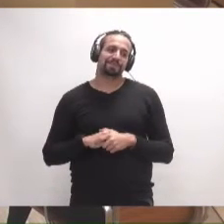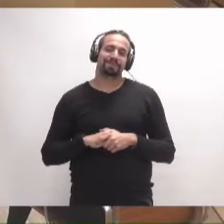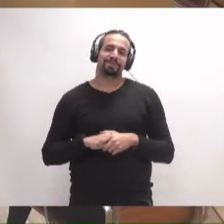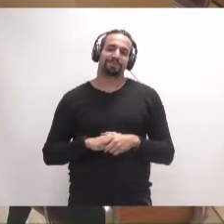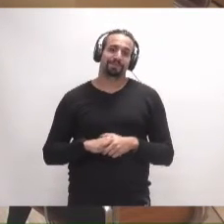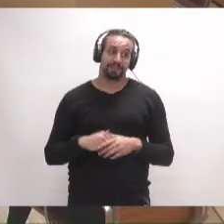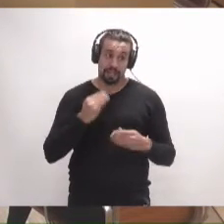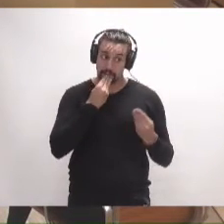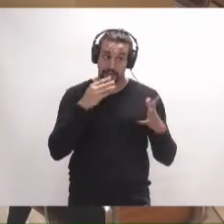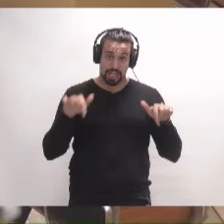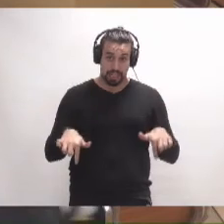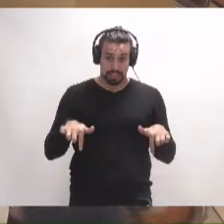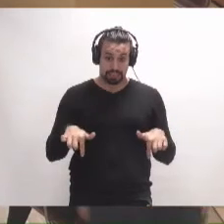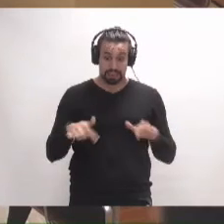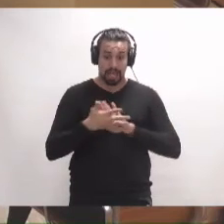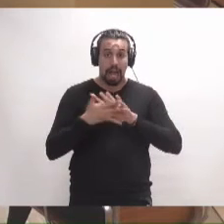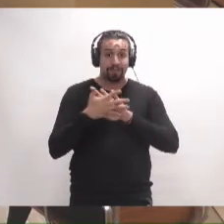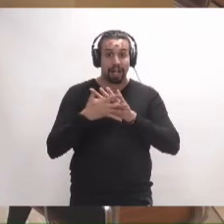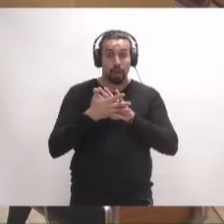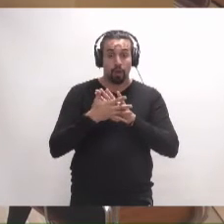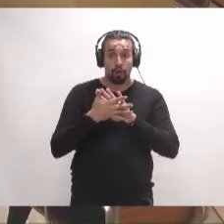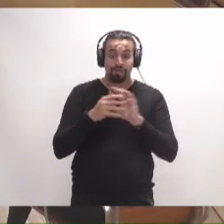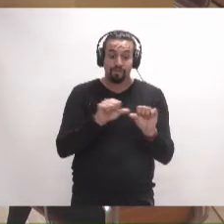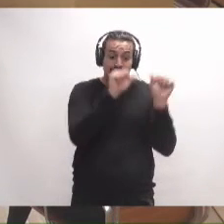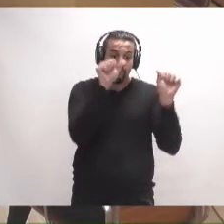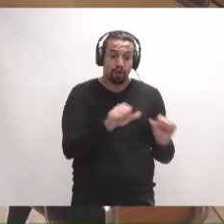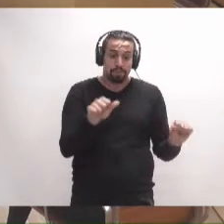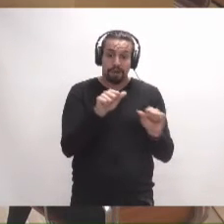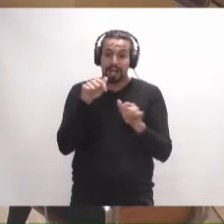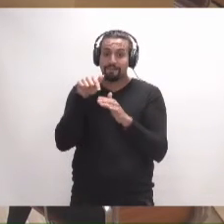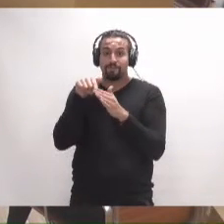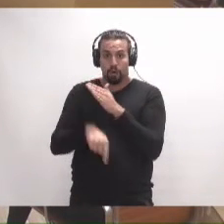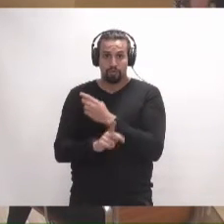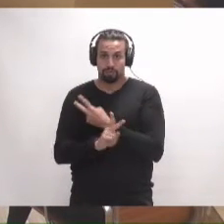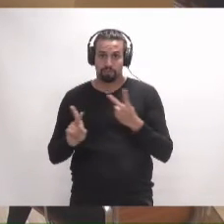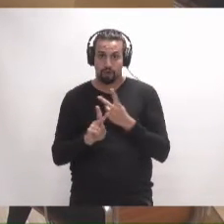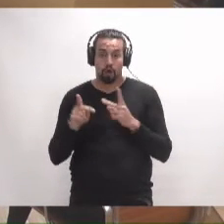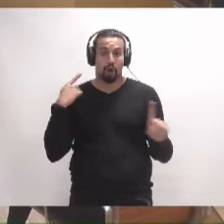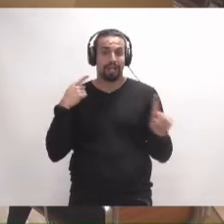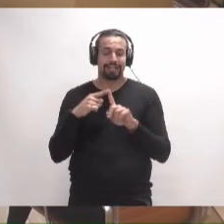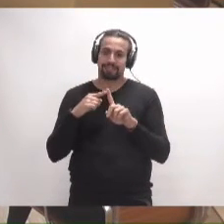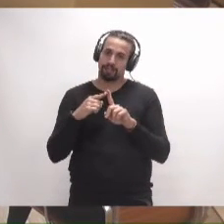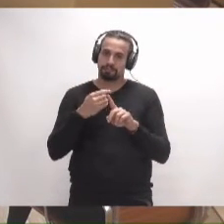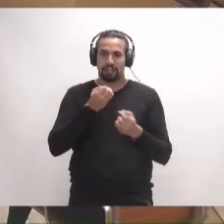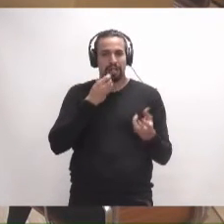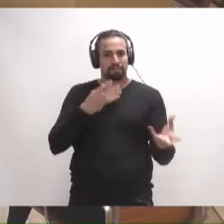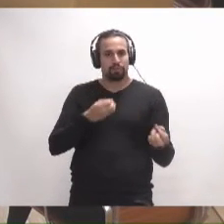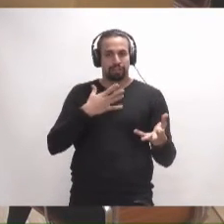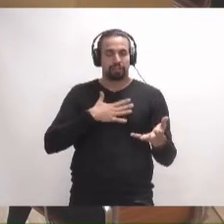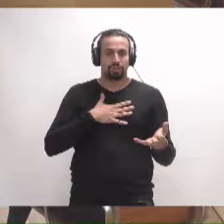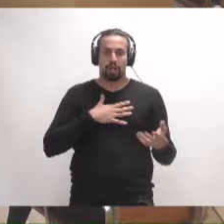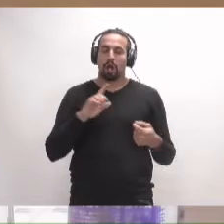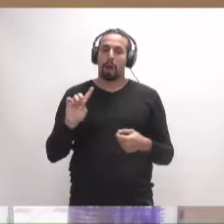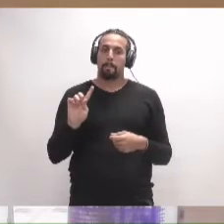Bueno, aquí se ha hablado de la forma y el fondo. Para seguir un método, una exposición, me voy a remitir